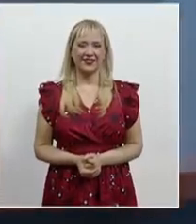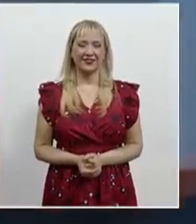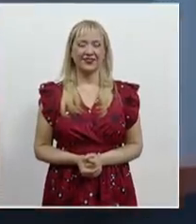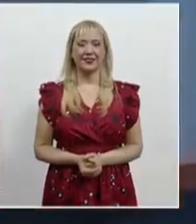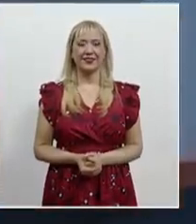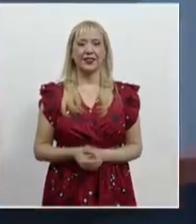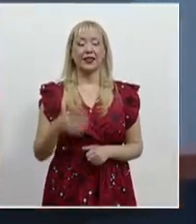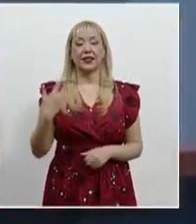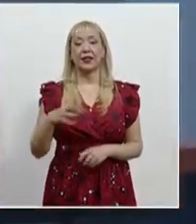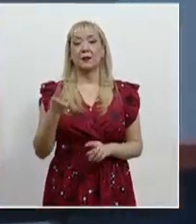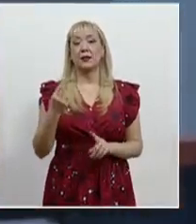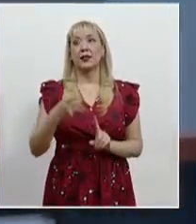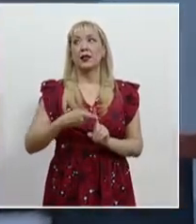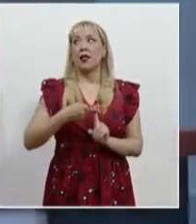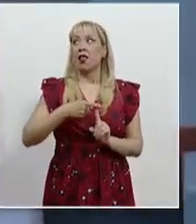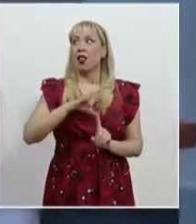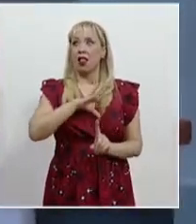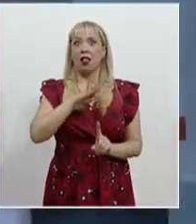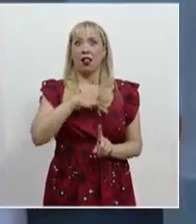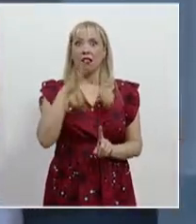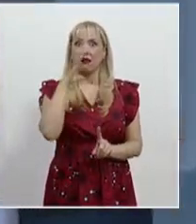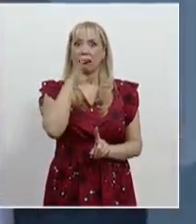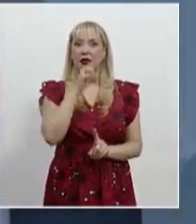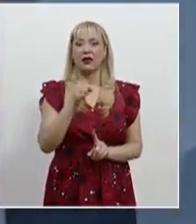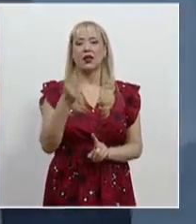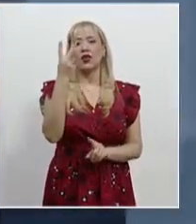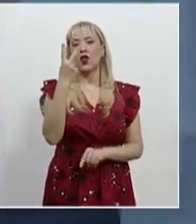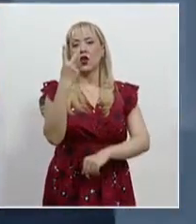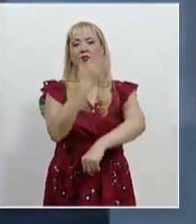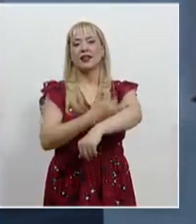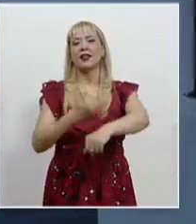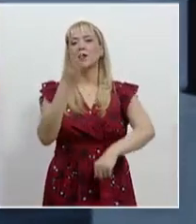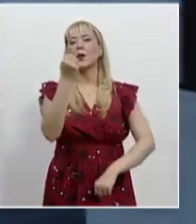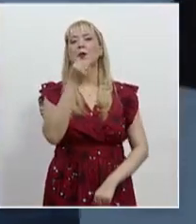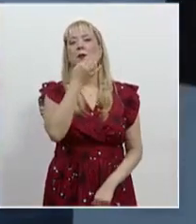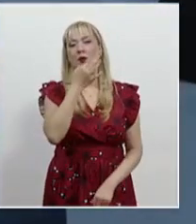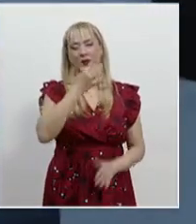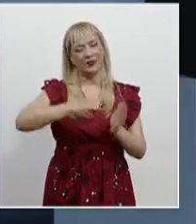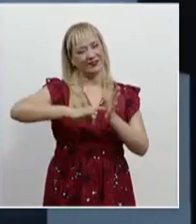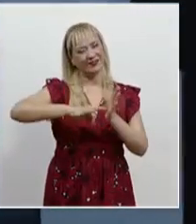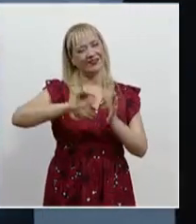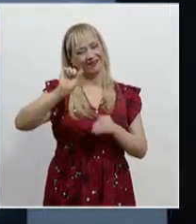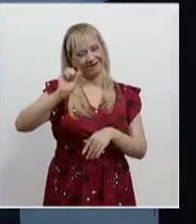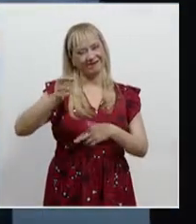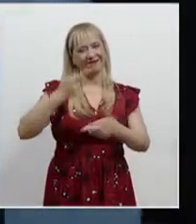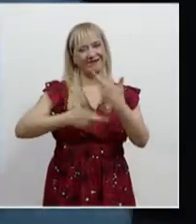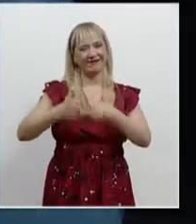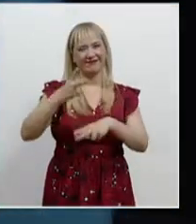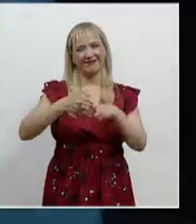25 grados la temperatura, 9 minutos después de las 2 de la tarde. Vamos a una pausa y regresamos.